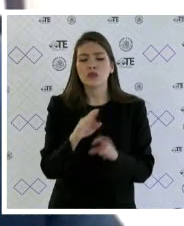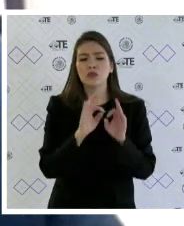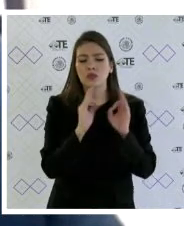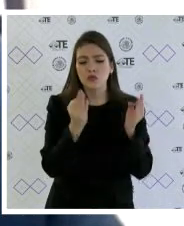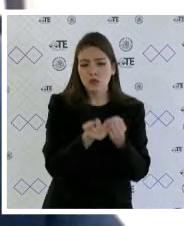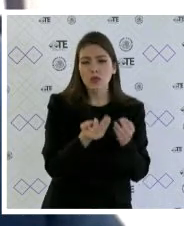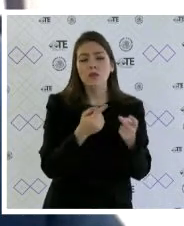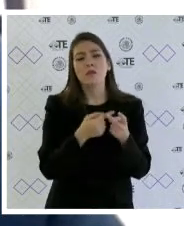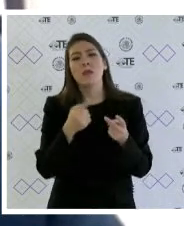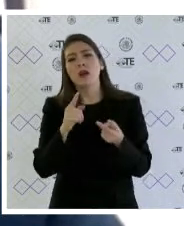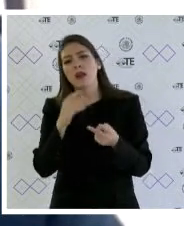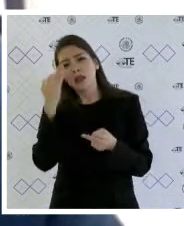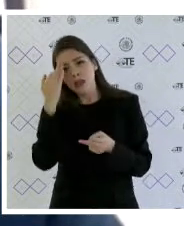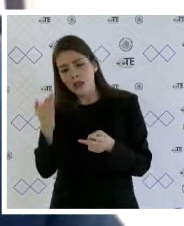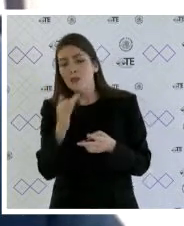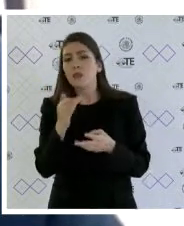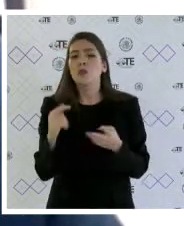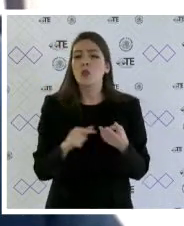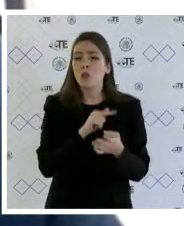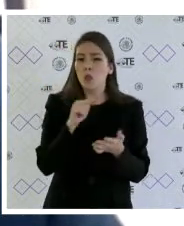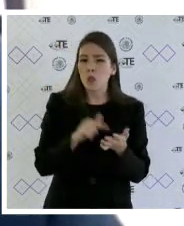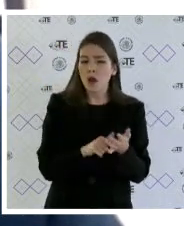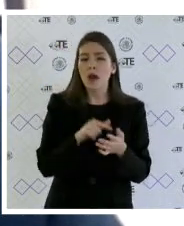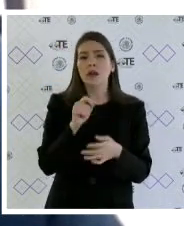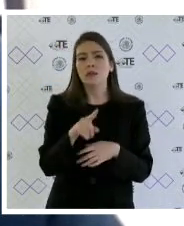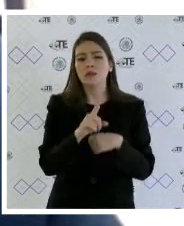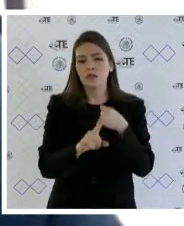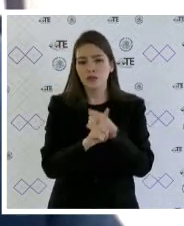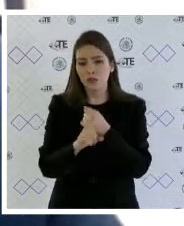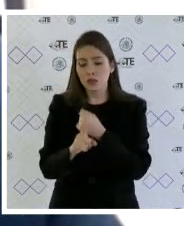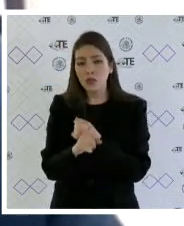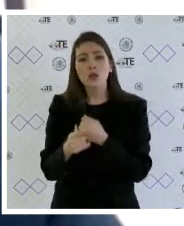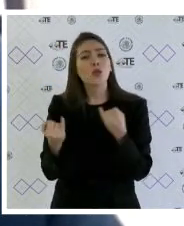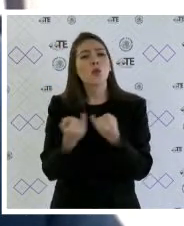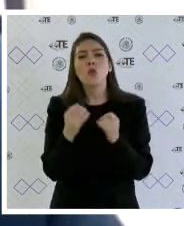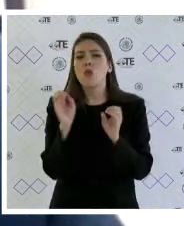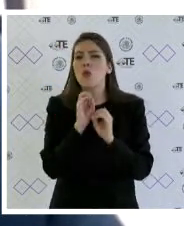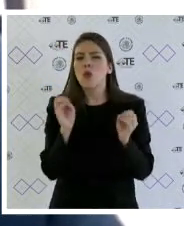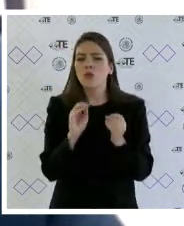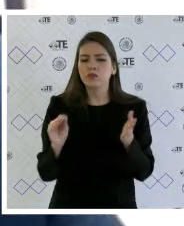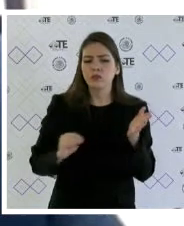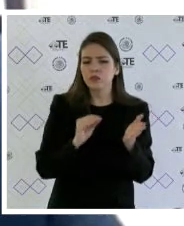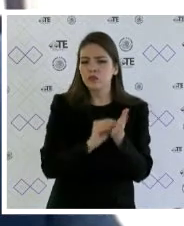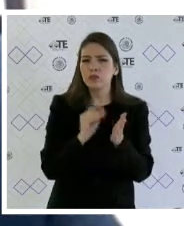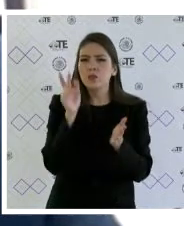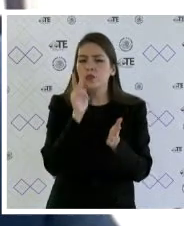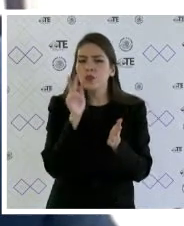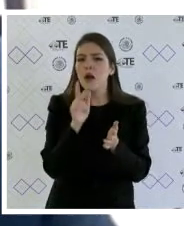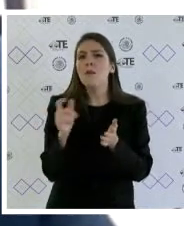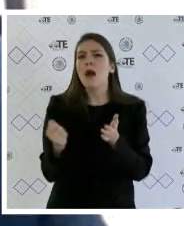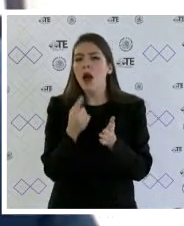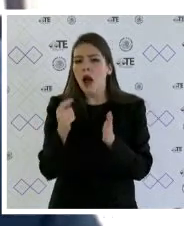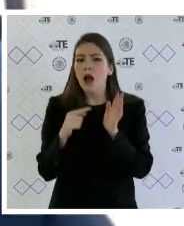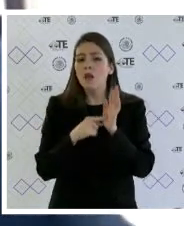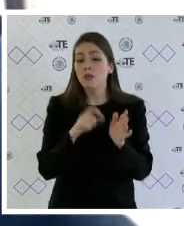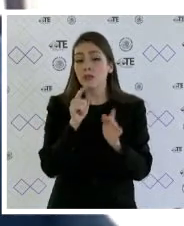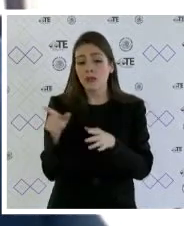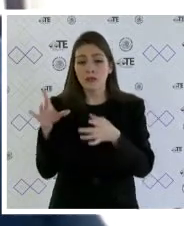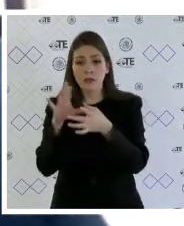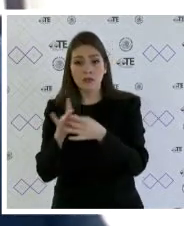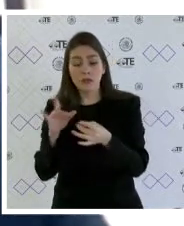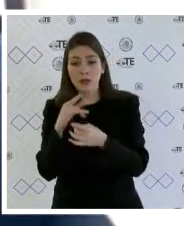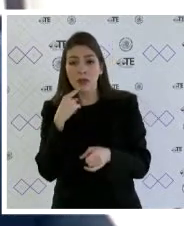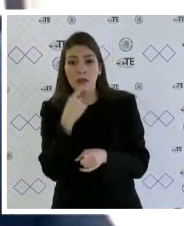tiempo y lugar de tales hechos así como tampoco aporta elemento probatorio alguno que permita acreditar su alegación por ende